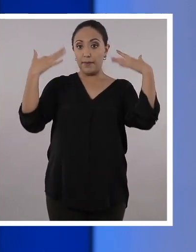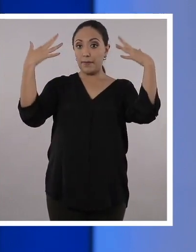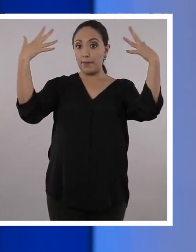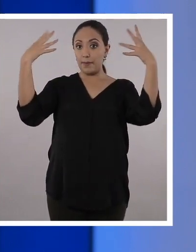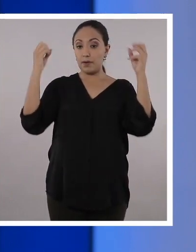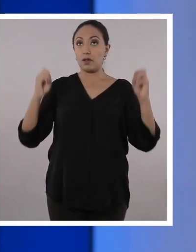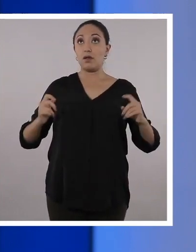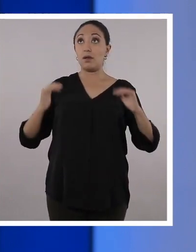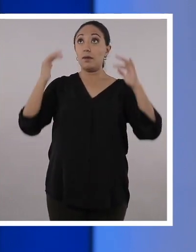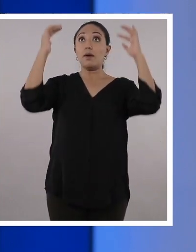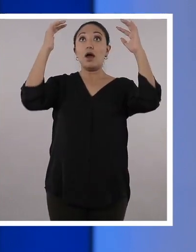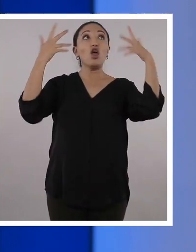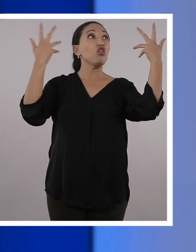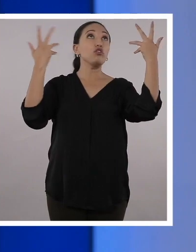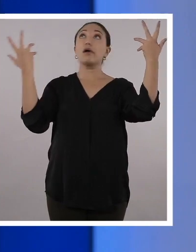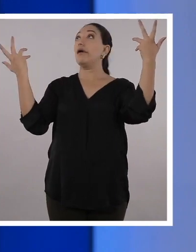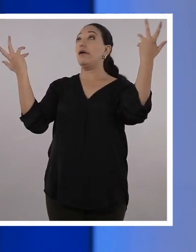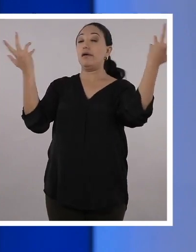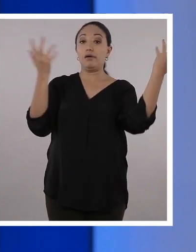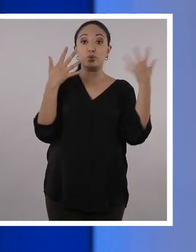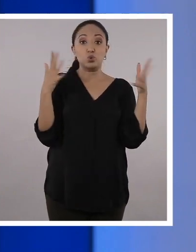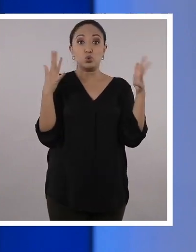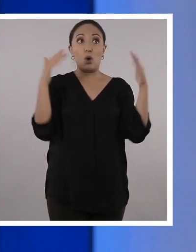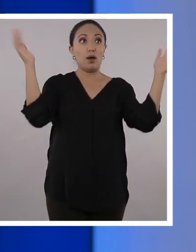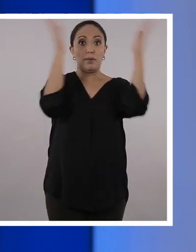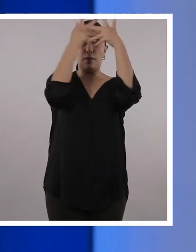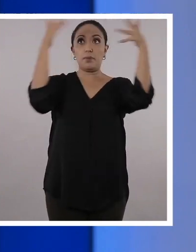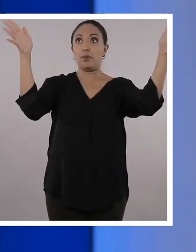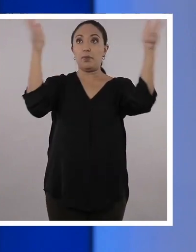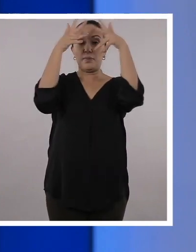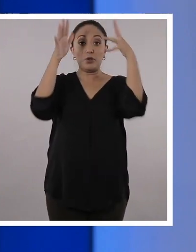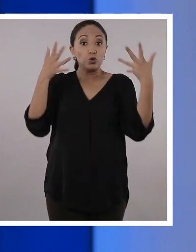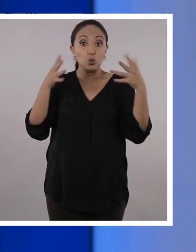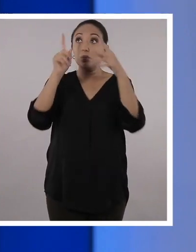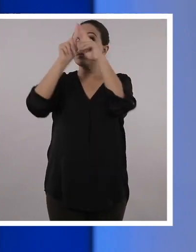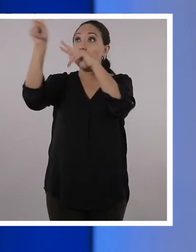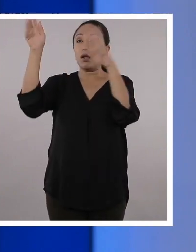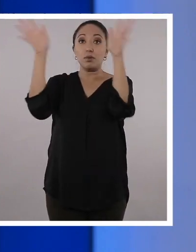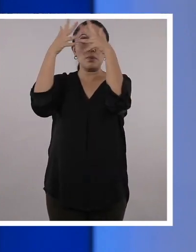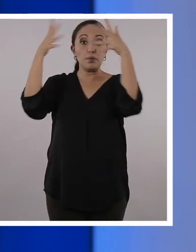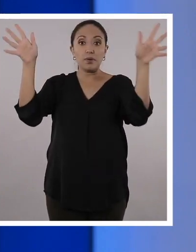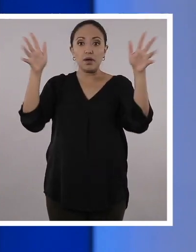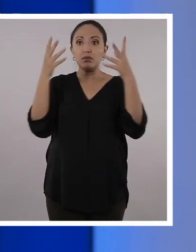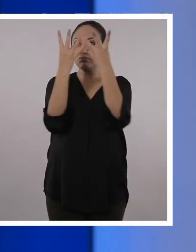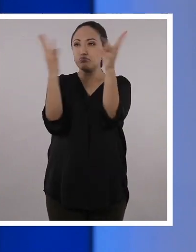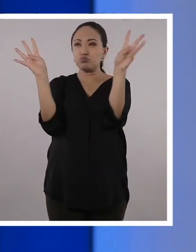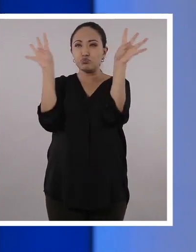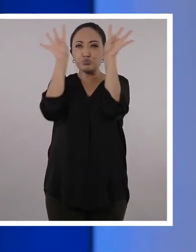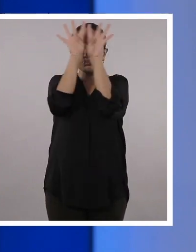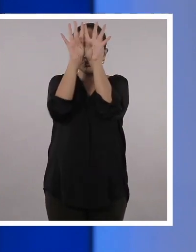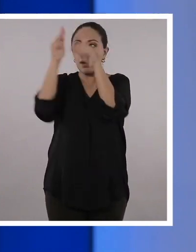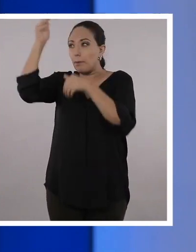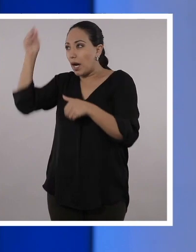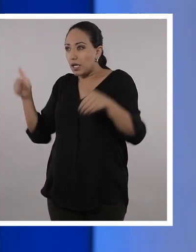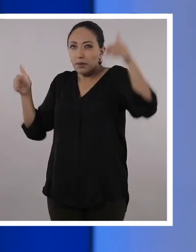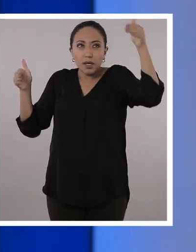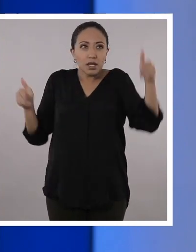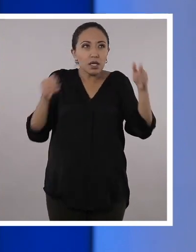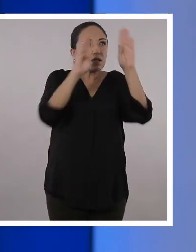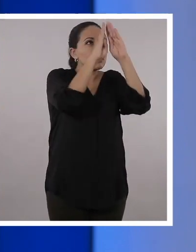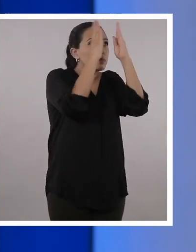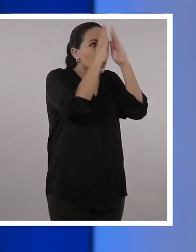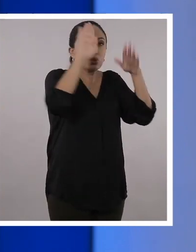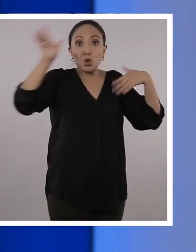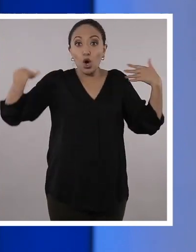Este debe ascendernos, ¿cierto? Pero si no tiene un buen flujo o no puede salir fácilmente, va a empañar las paredes